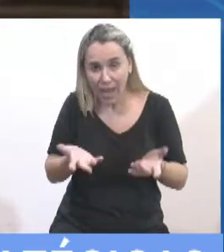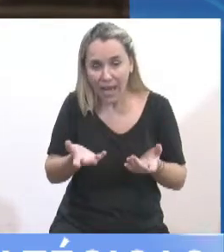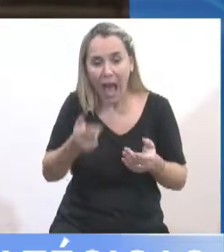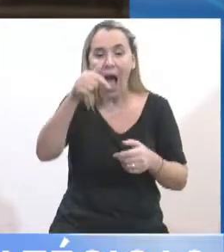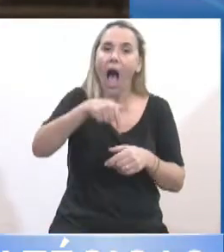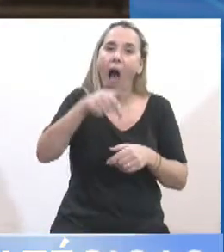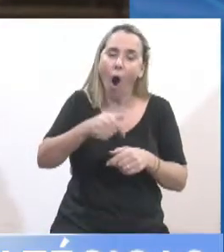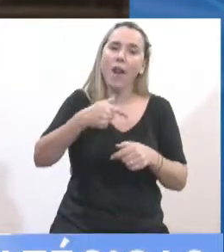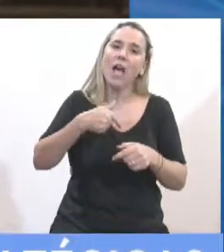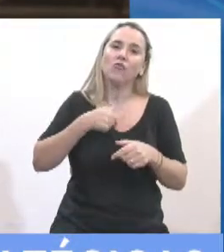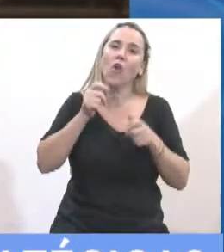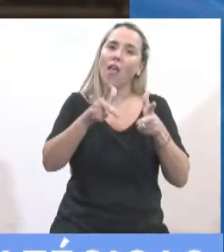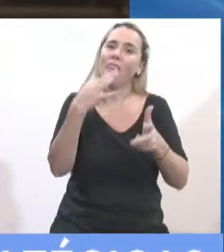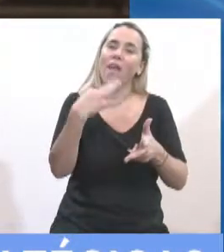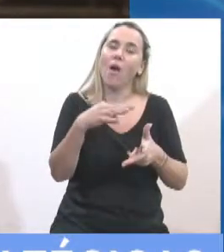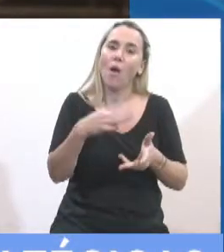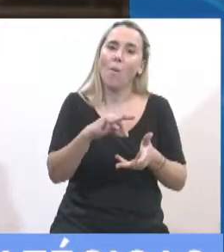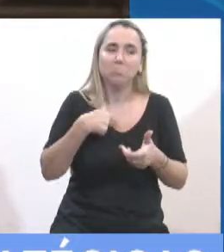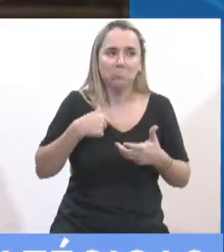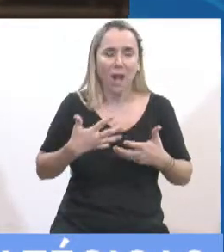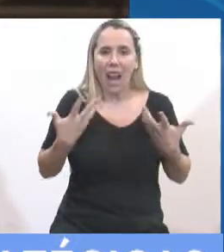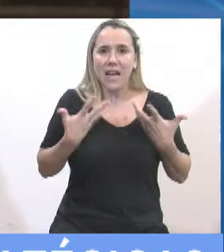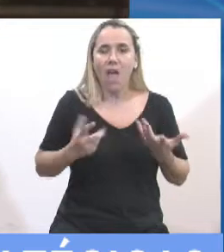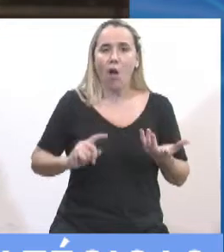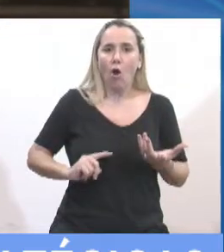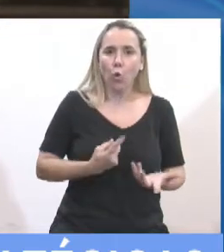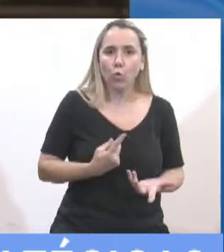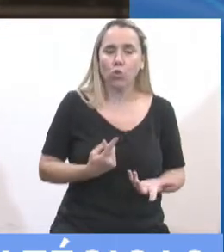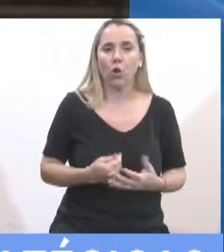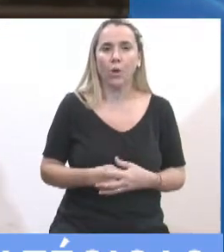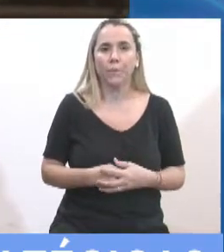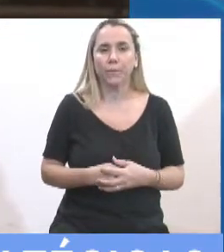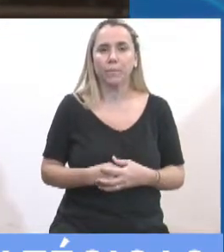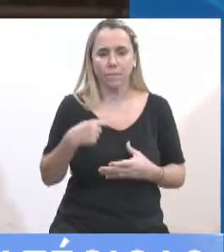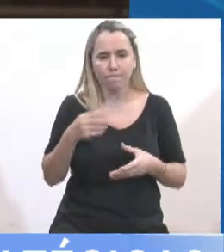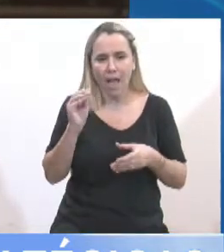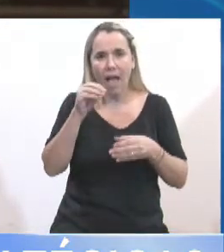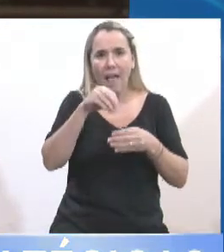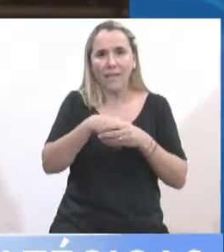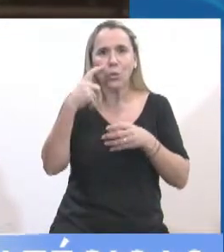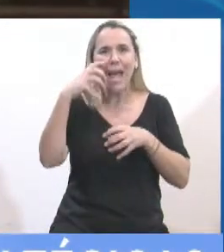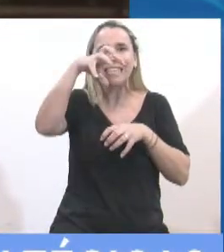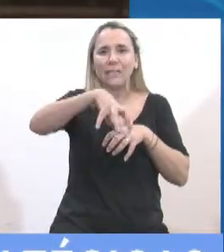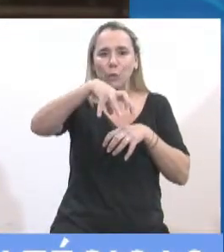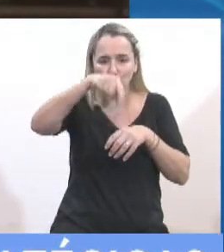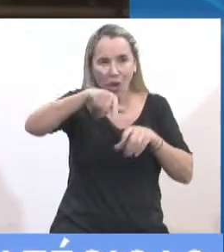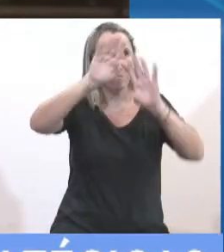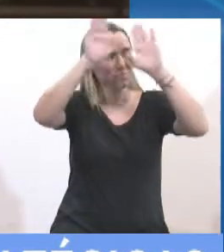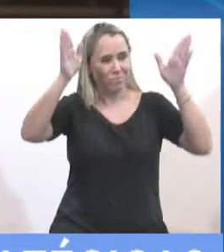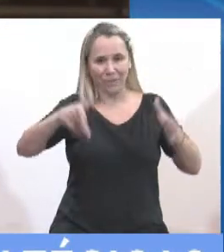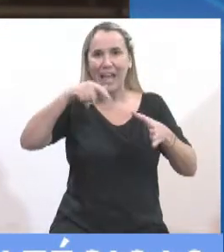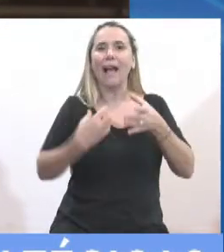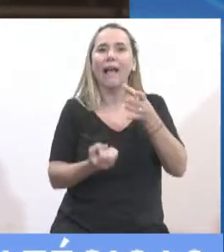en esta debo decir que es una alegría y es un orgullo pertenecer a la institución que saca este tipo de leyes.